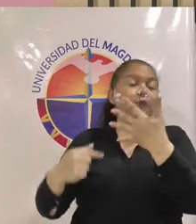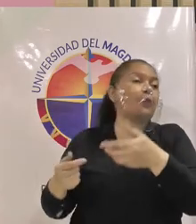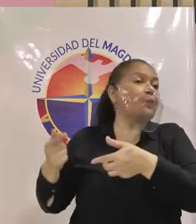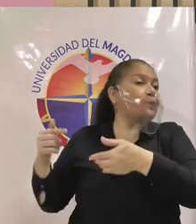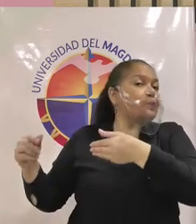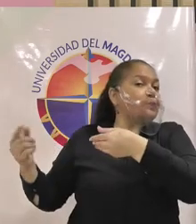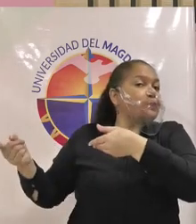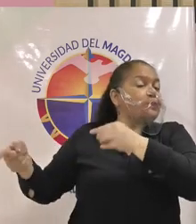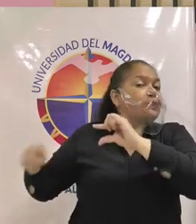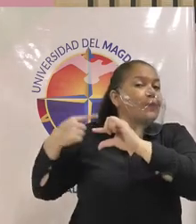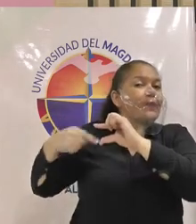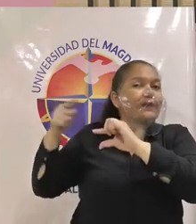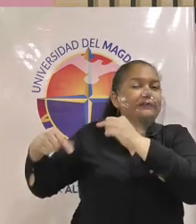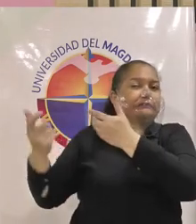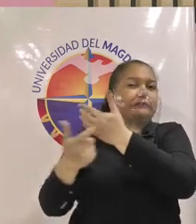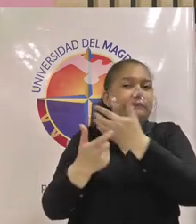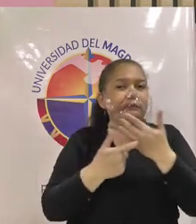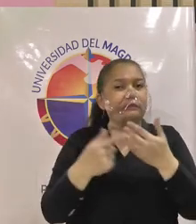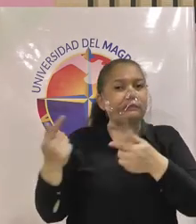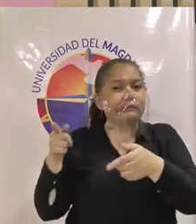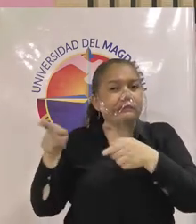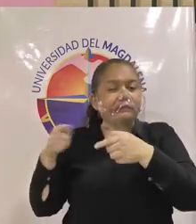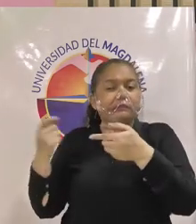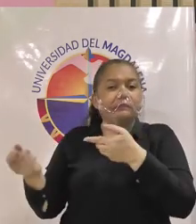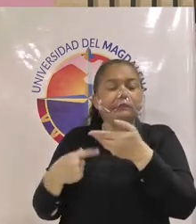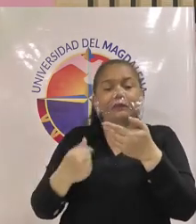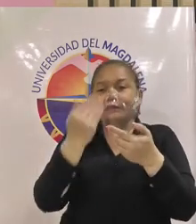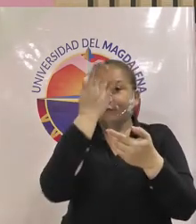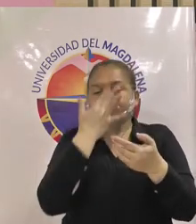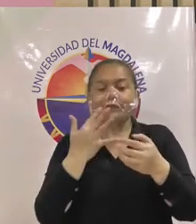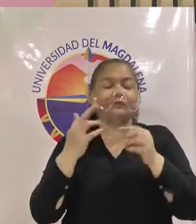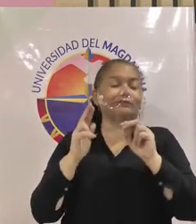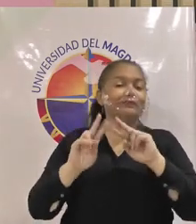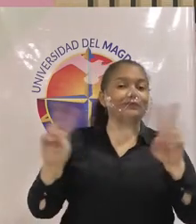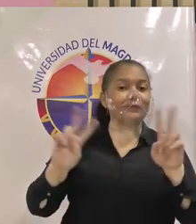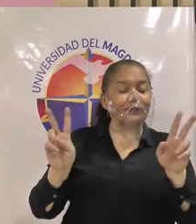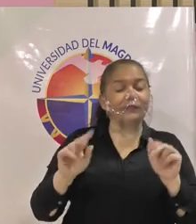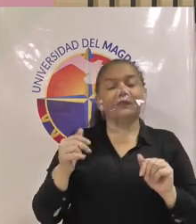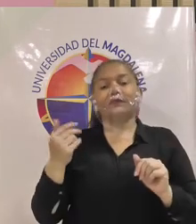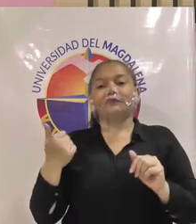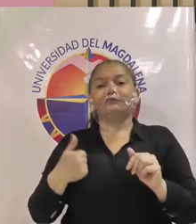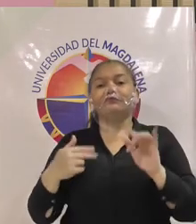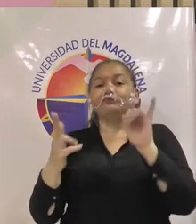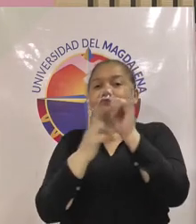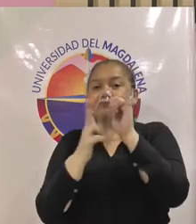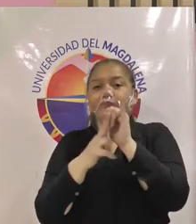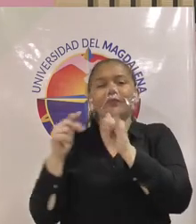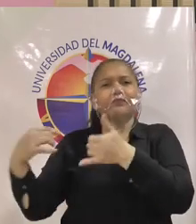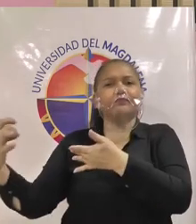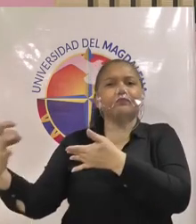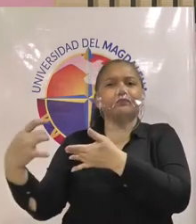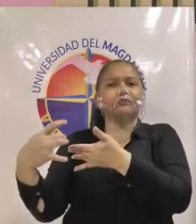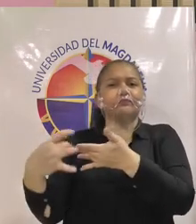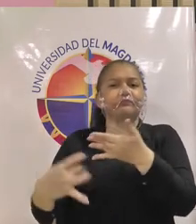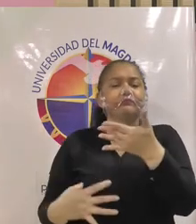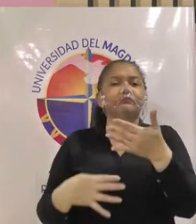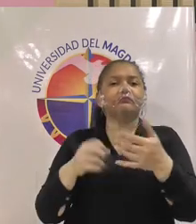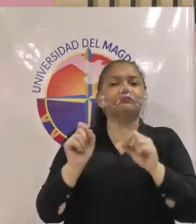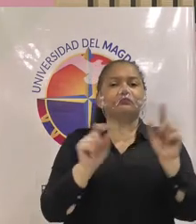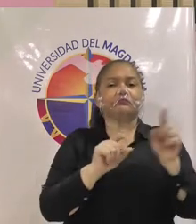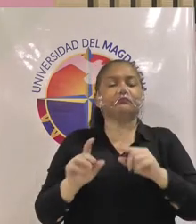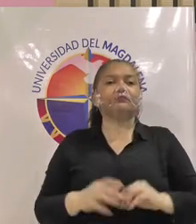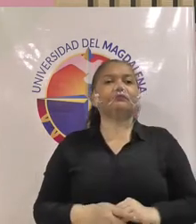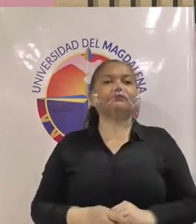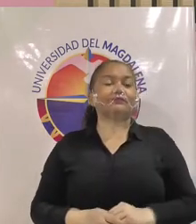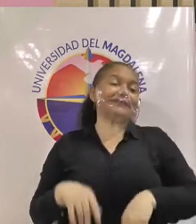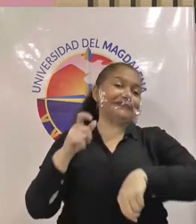comunidad de internautas de seguidores a través de facebook live de youtube y vamos en